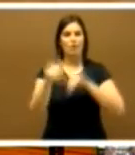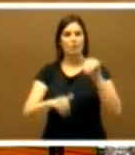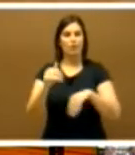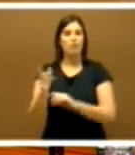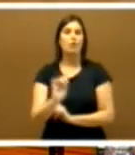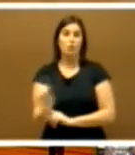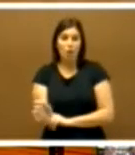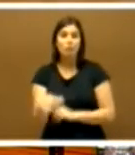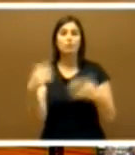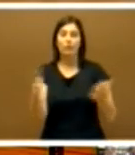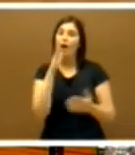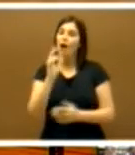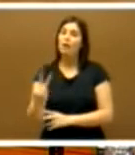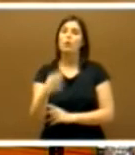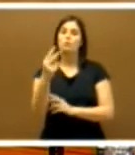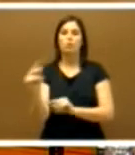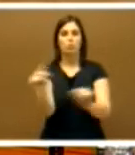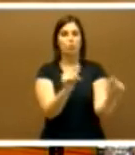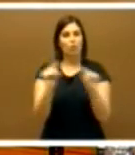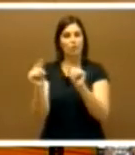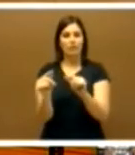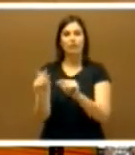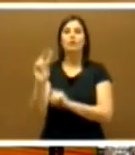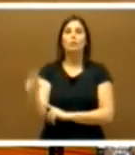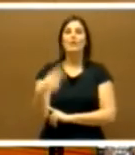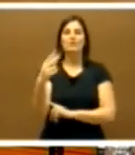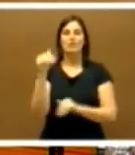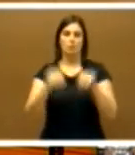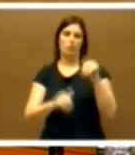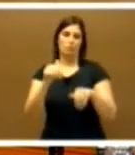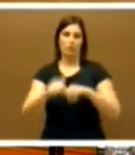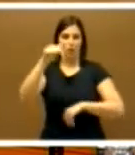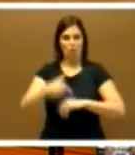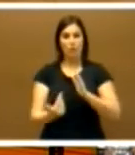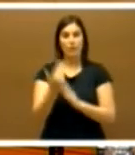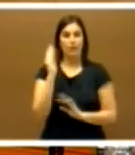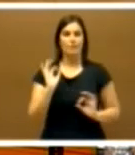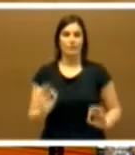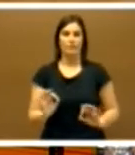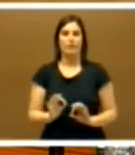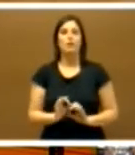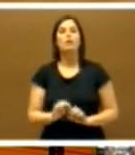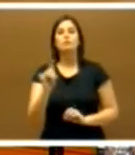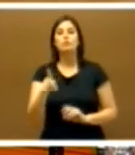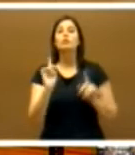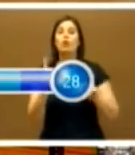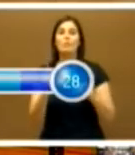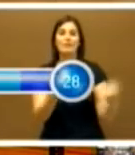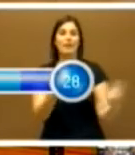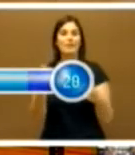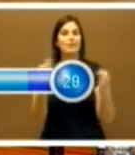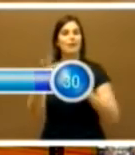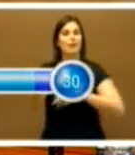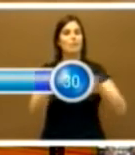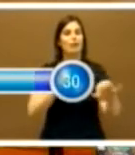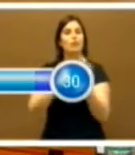procede a iniciar un segundo debate y una segunda votación en el día de hoy, en la que bastará la mayoría simple de